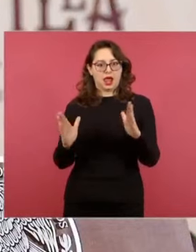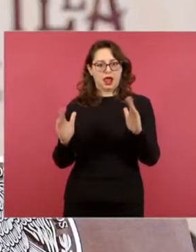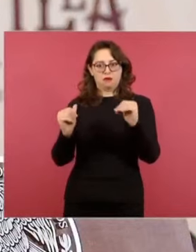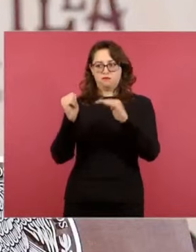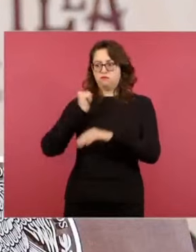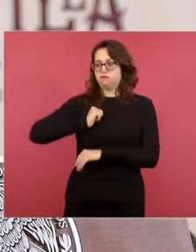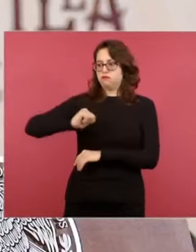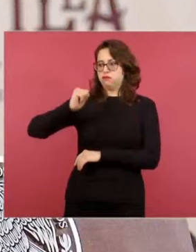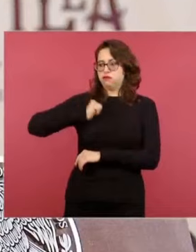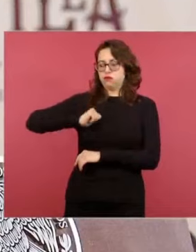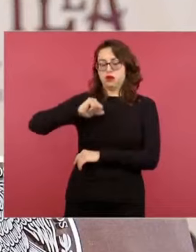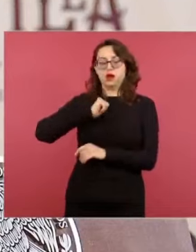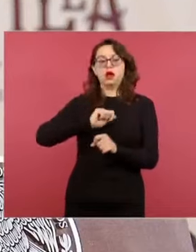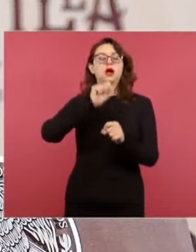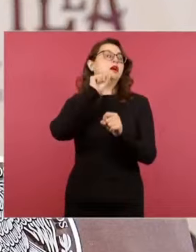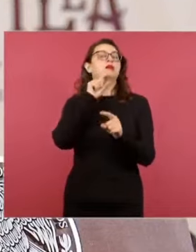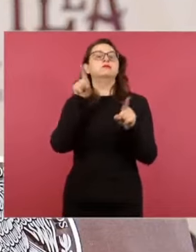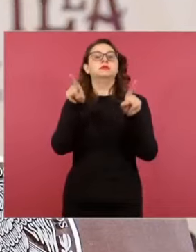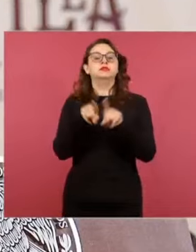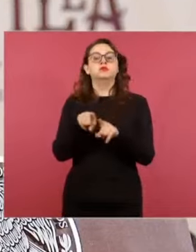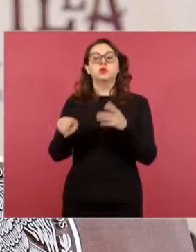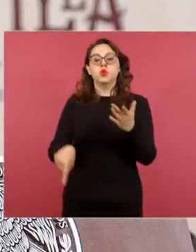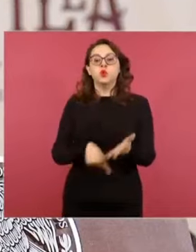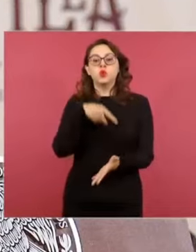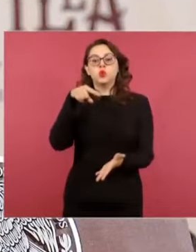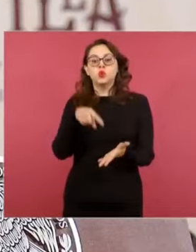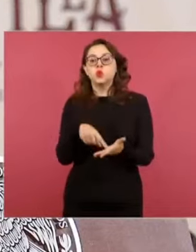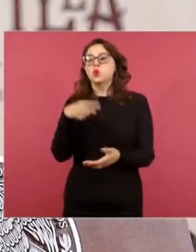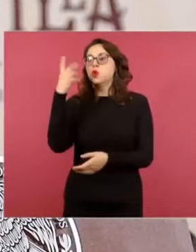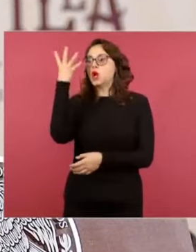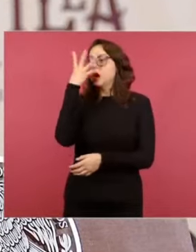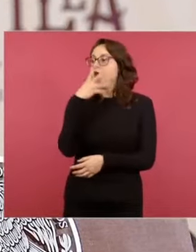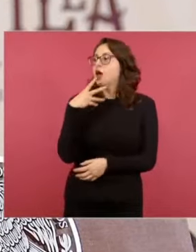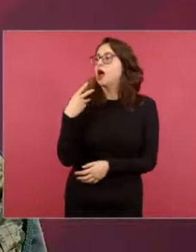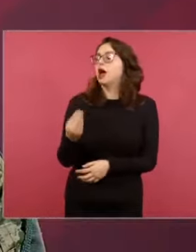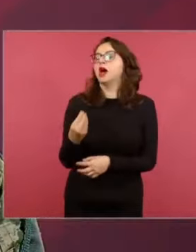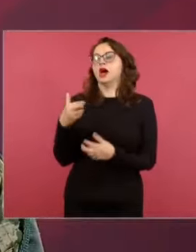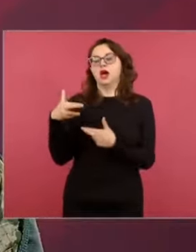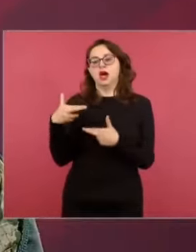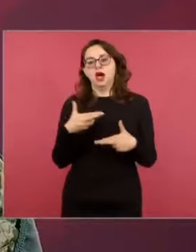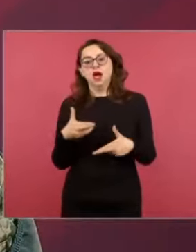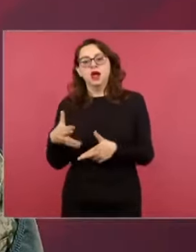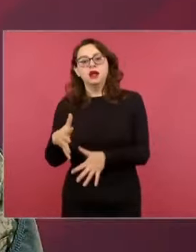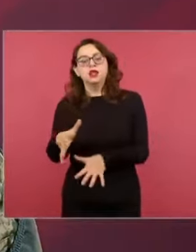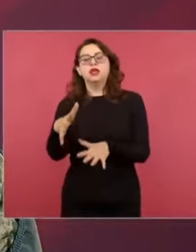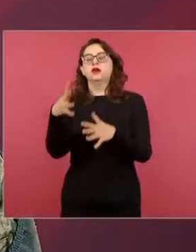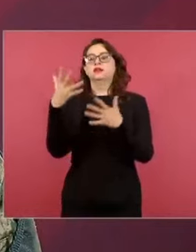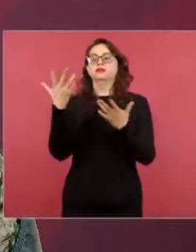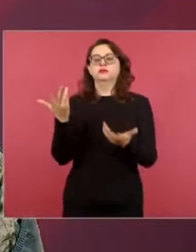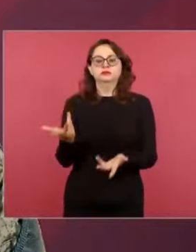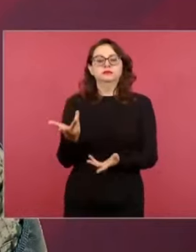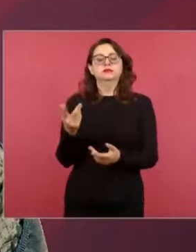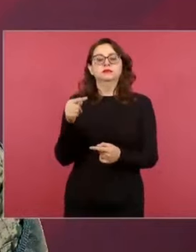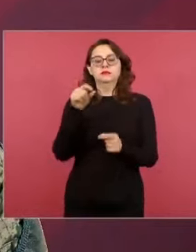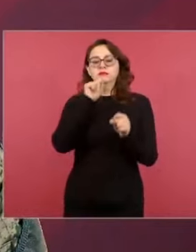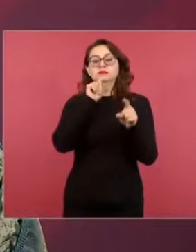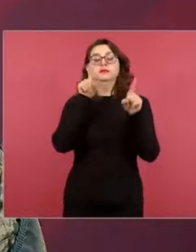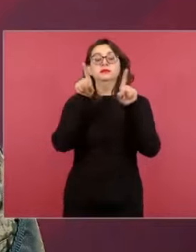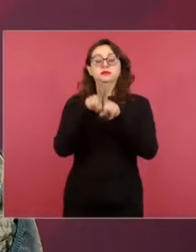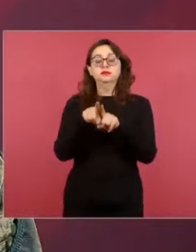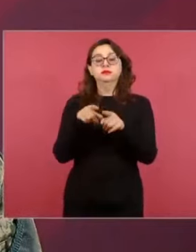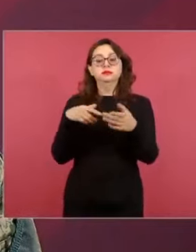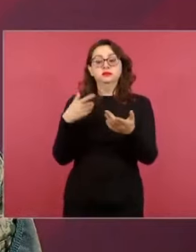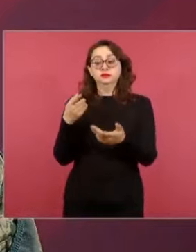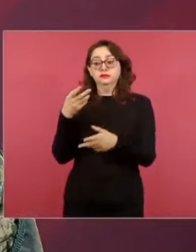Ekbalam, así como lugares emblemáticos como Río Lagartos, Las Coloradas y El Cuyo. Y desde Estación Nuevo Escan